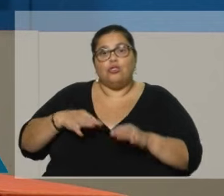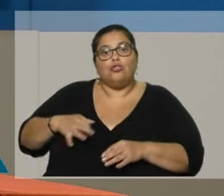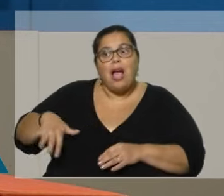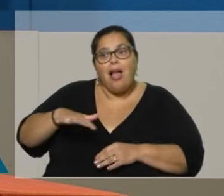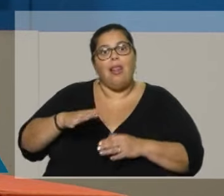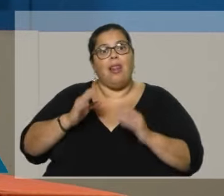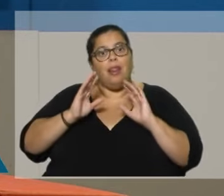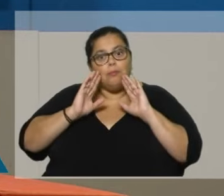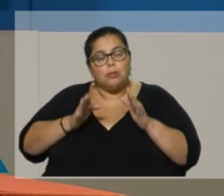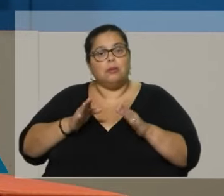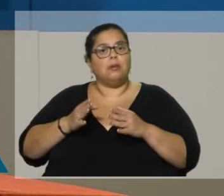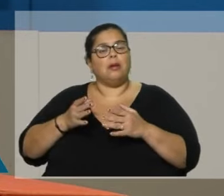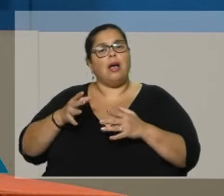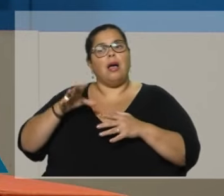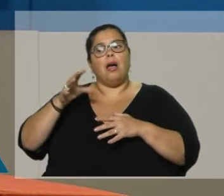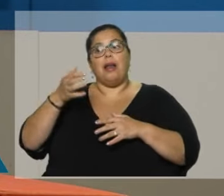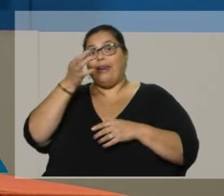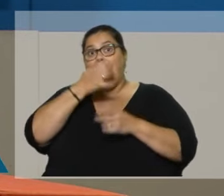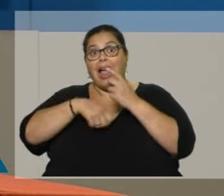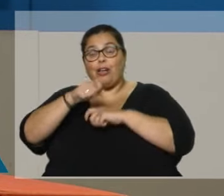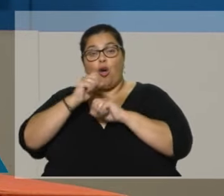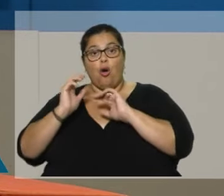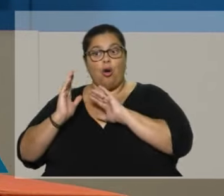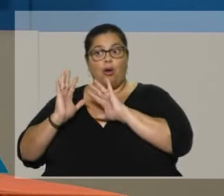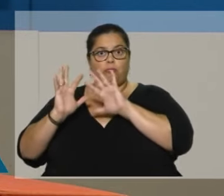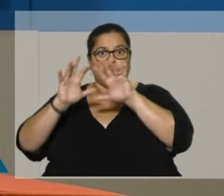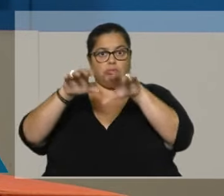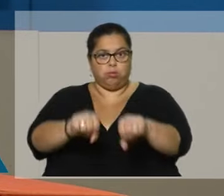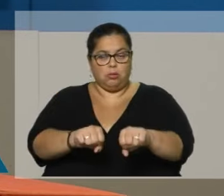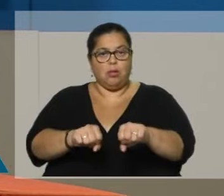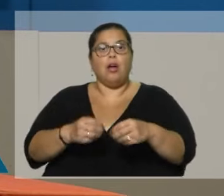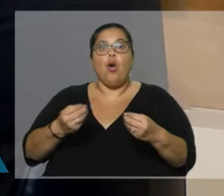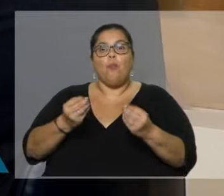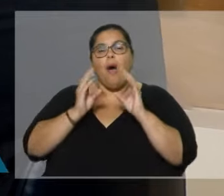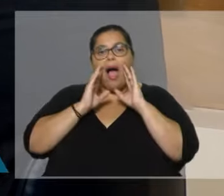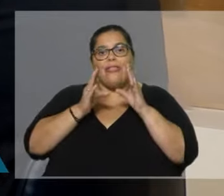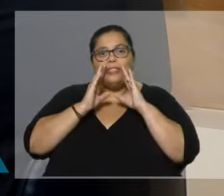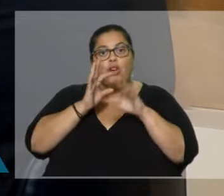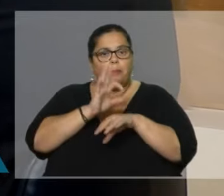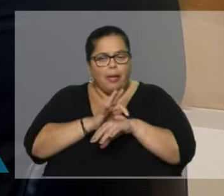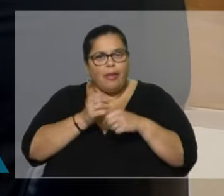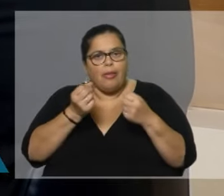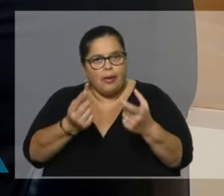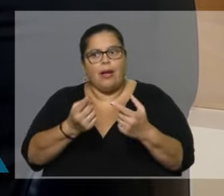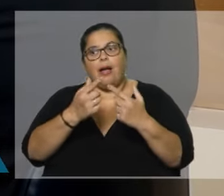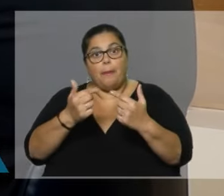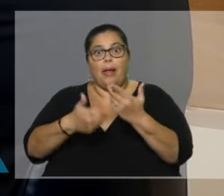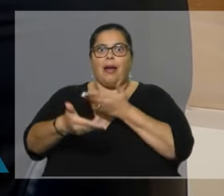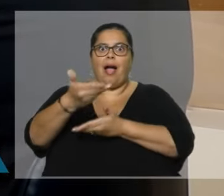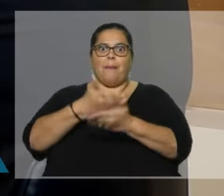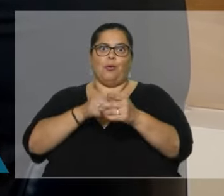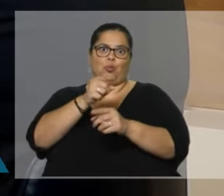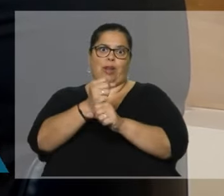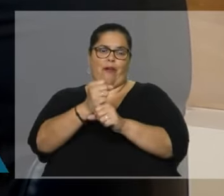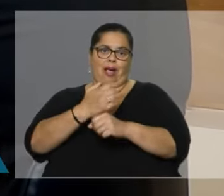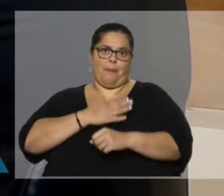atención médica a estas personas a cambio de que trabajen para ellos. ¿Usted quiere un Estado más fuerte, entonces? Correcto. Un Estado con todos los servicios